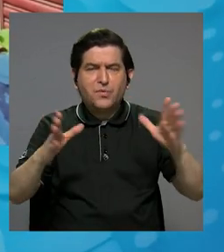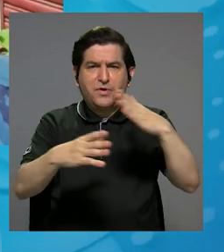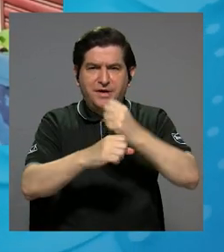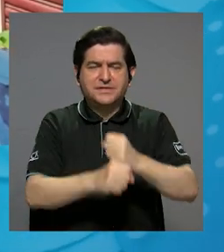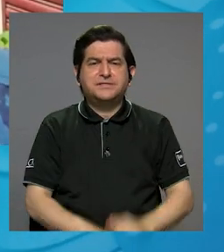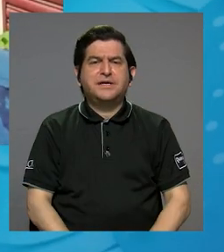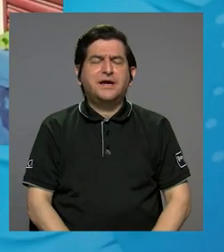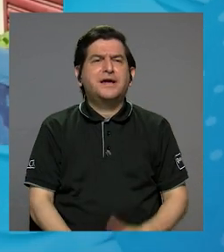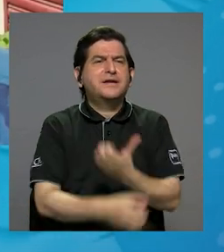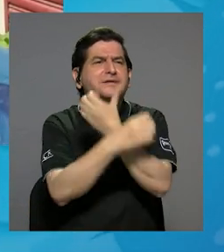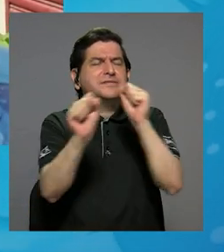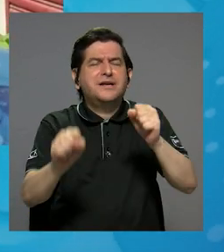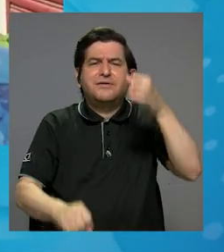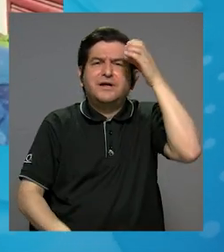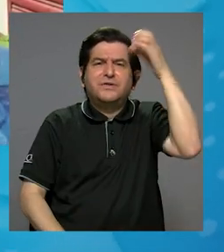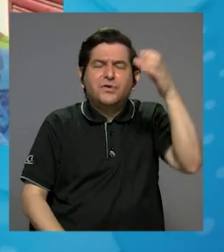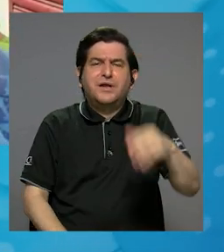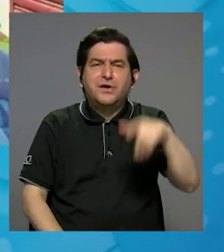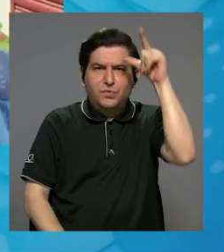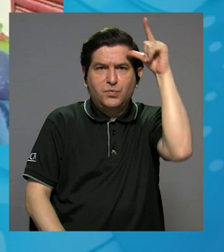rescatando la cultura limonense,